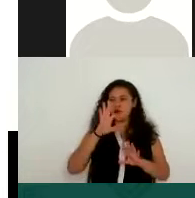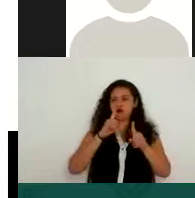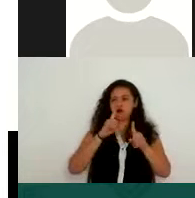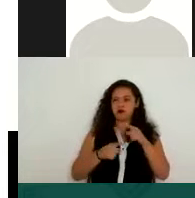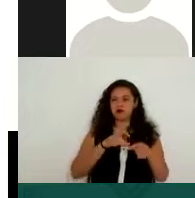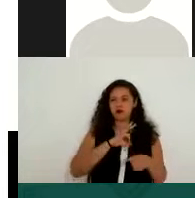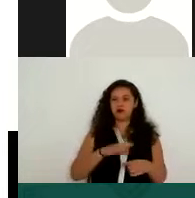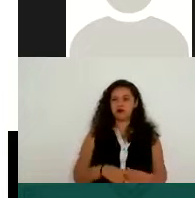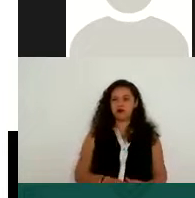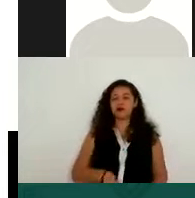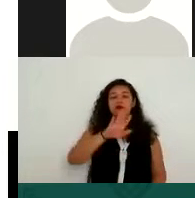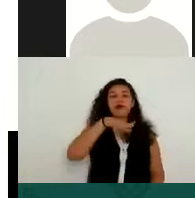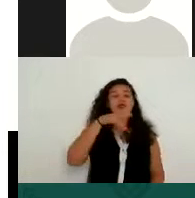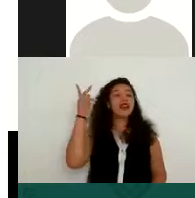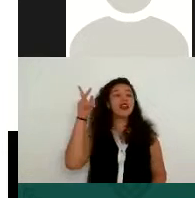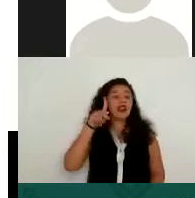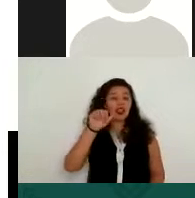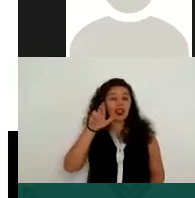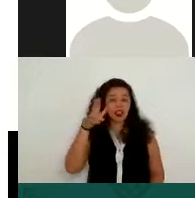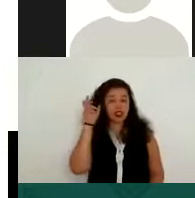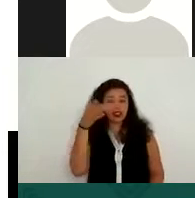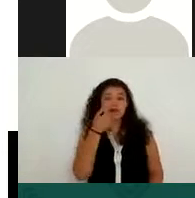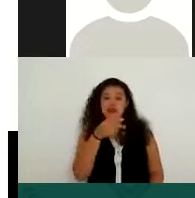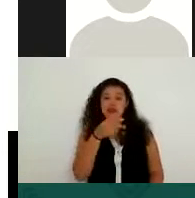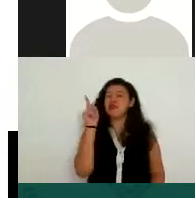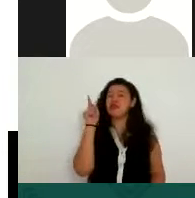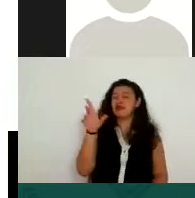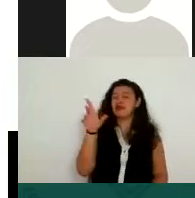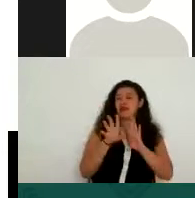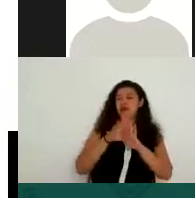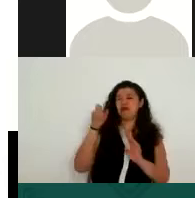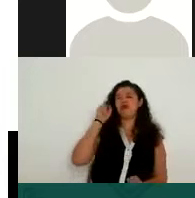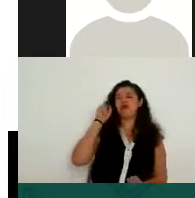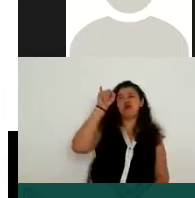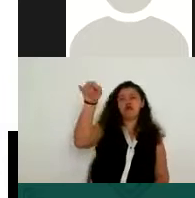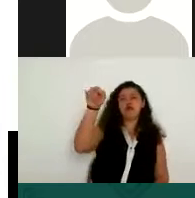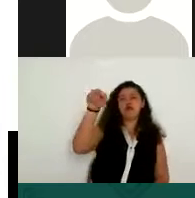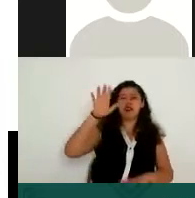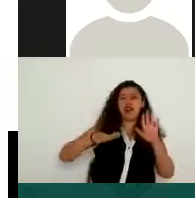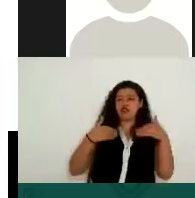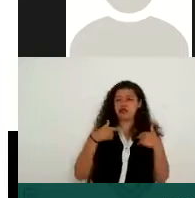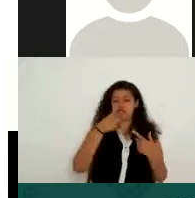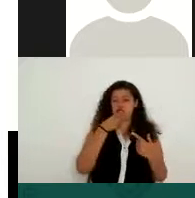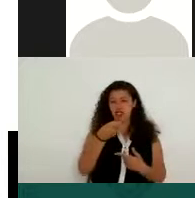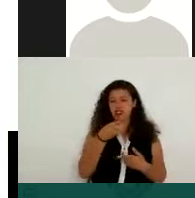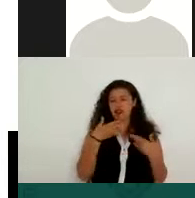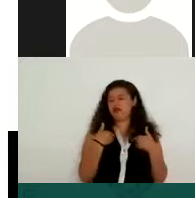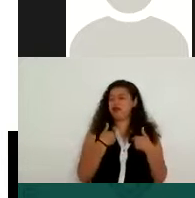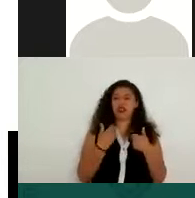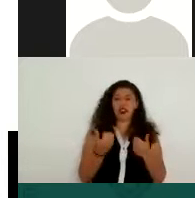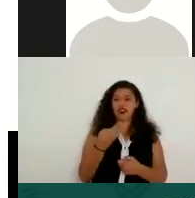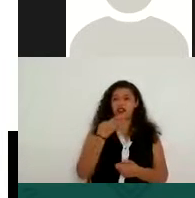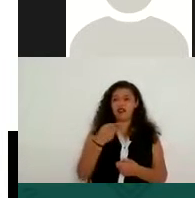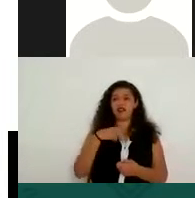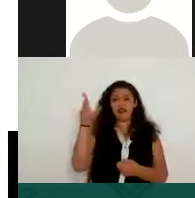Karen se escucha bien pero tú te escuchas como en eco y muy lejano a veces no se entiende lo que dices correcto ¿ahí me escuchan